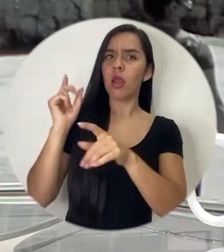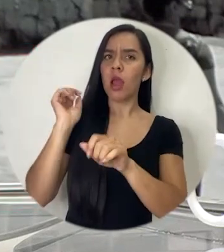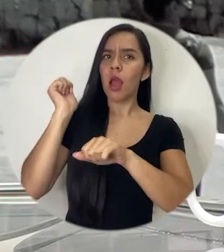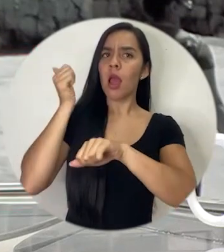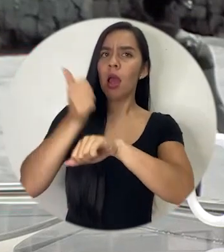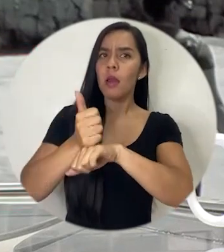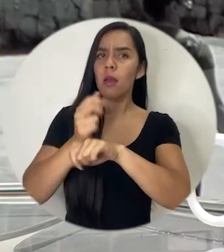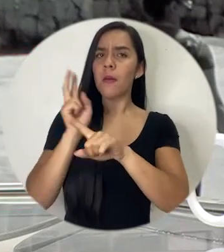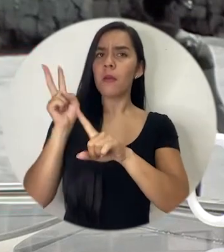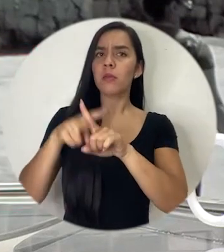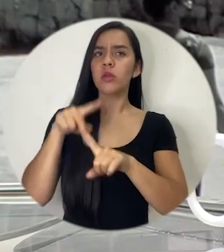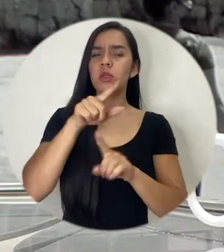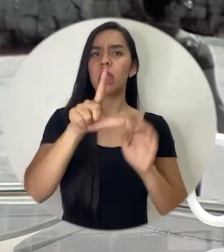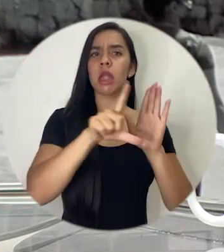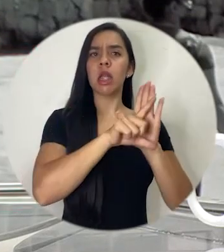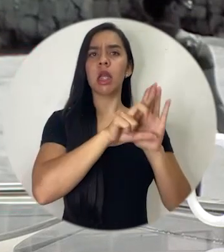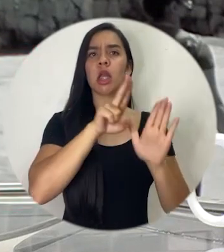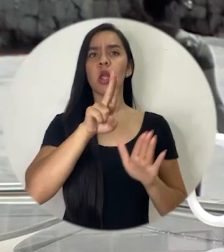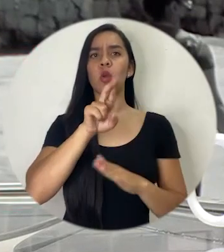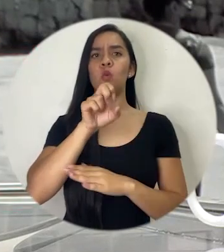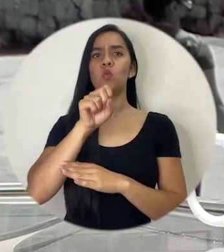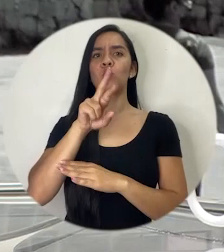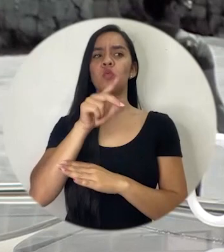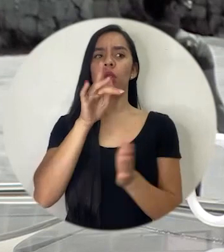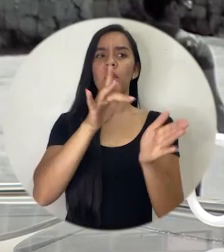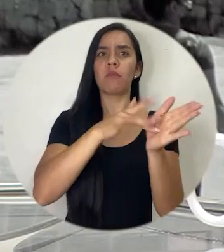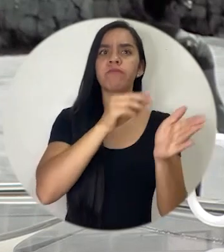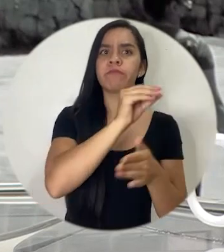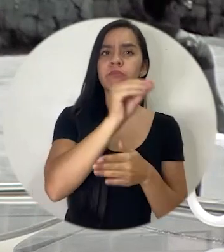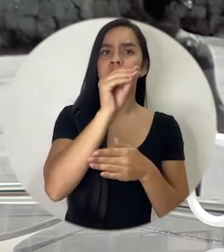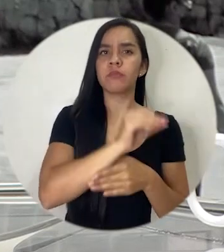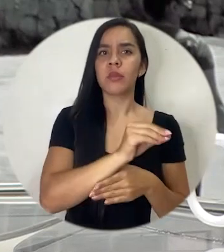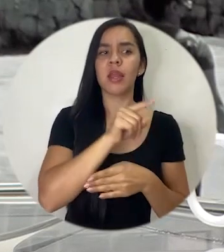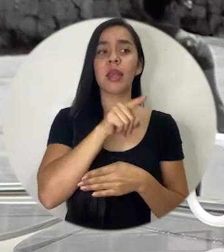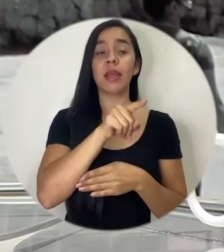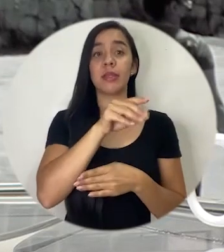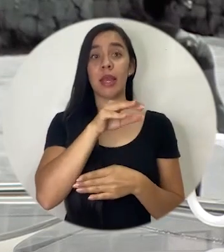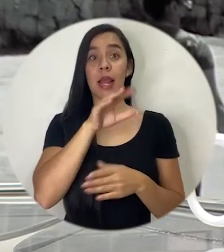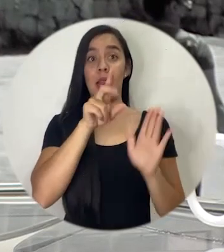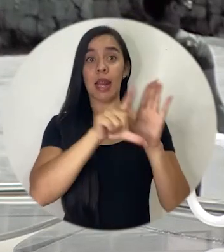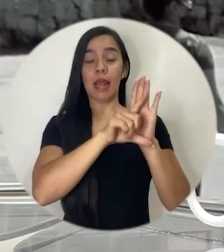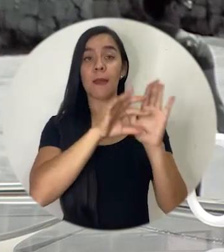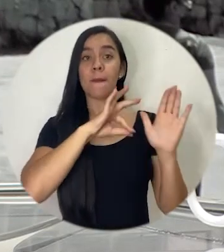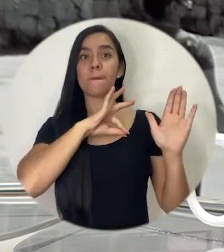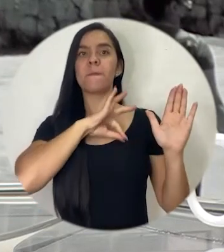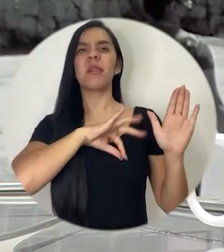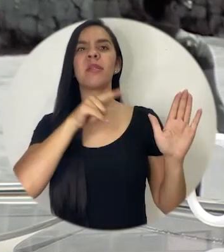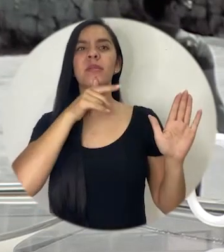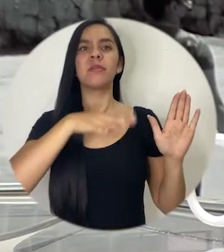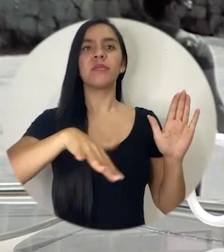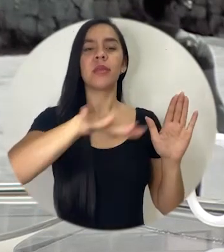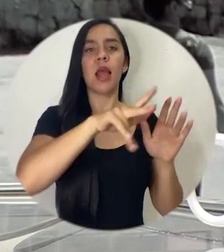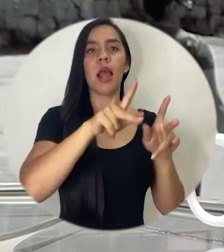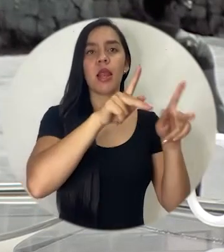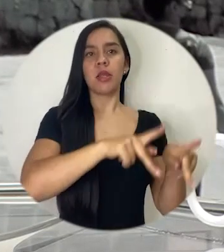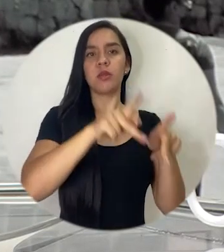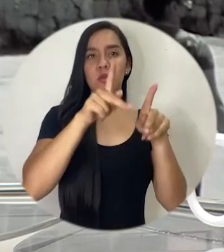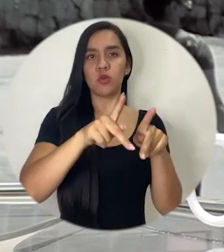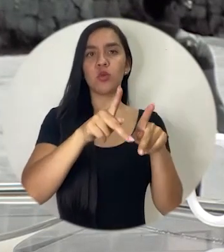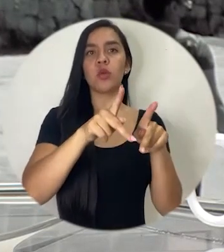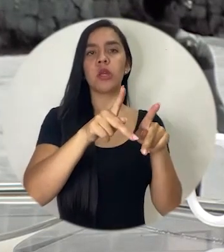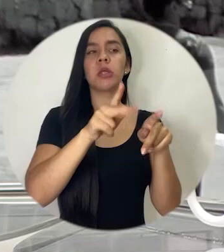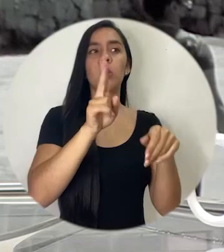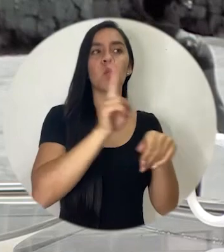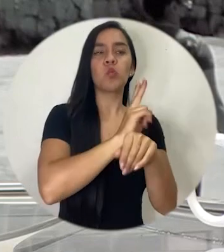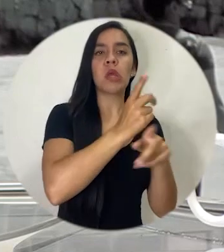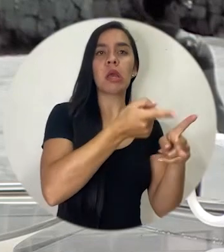ley de usura que beneficia tanto a las personas que consumen este tipo de créditos